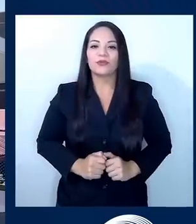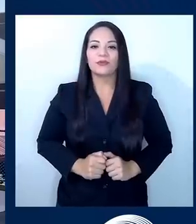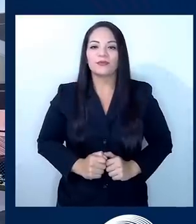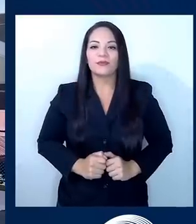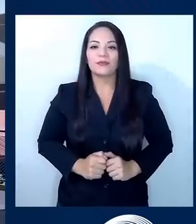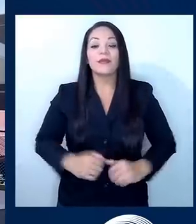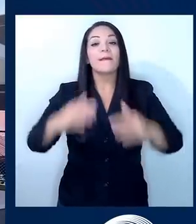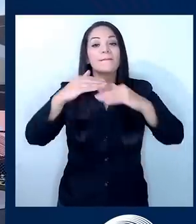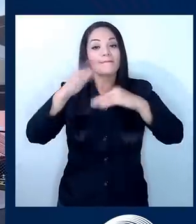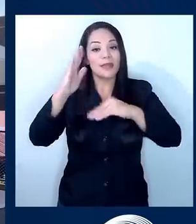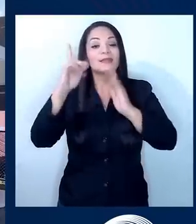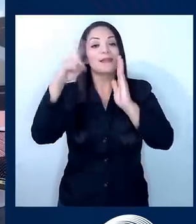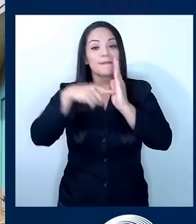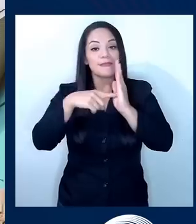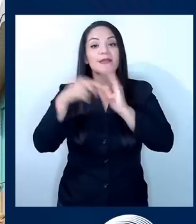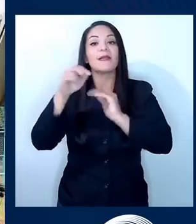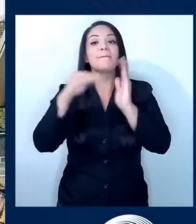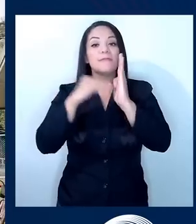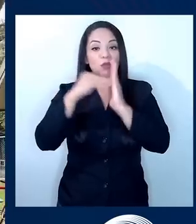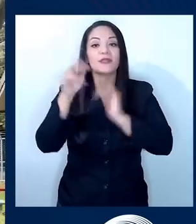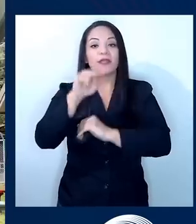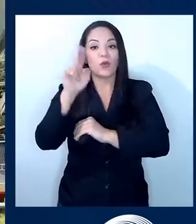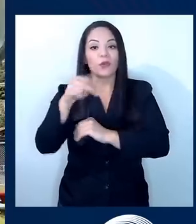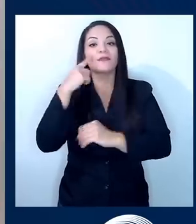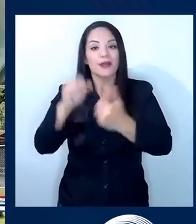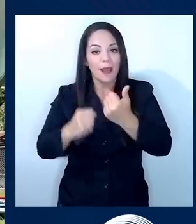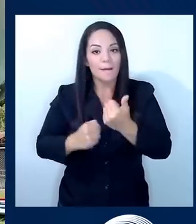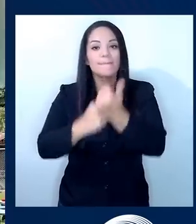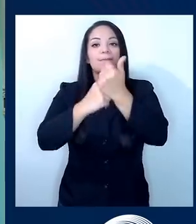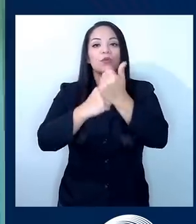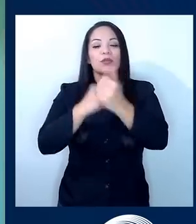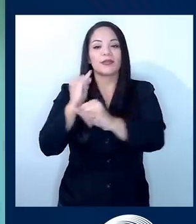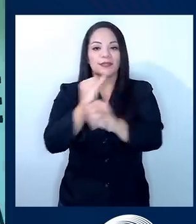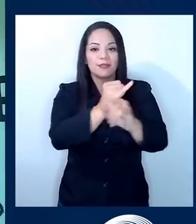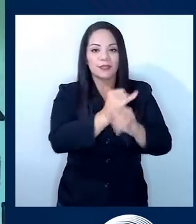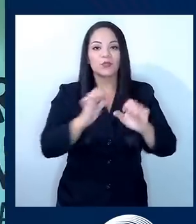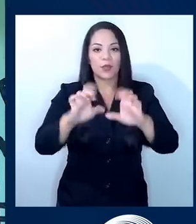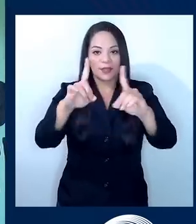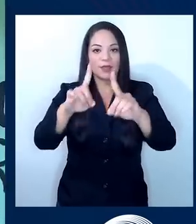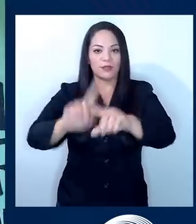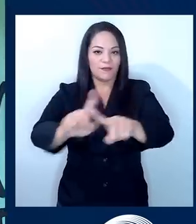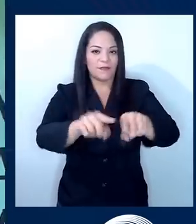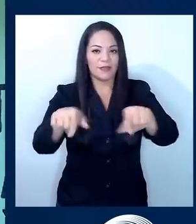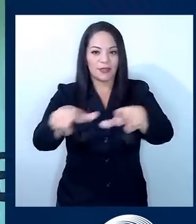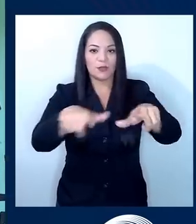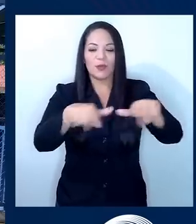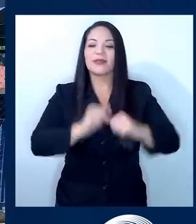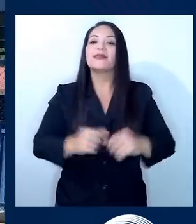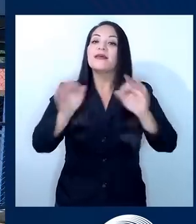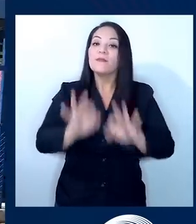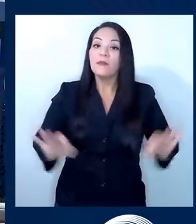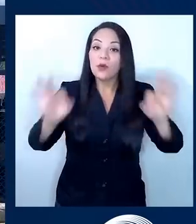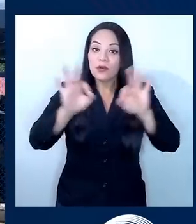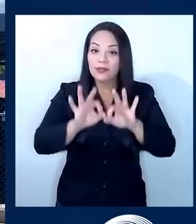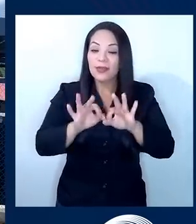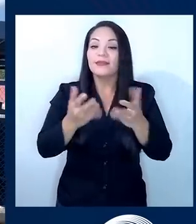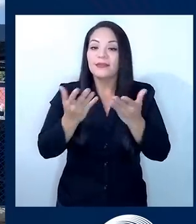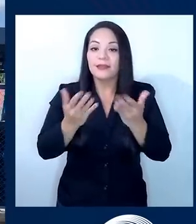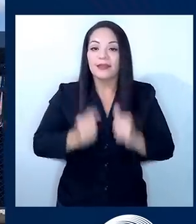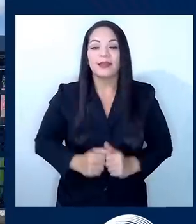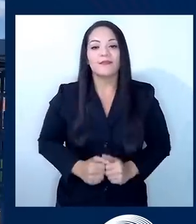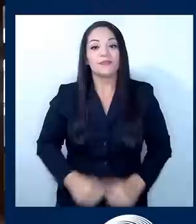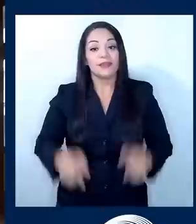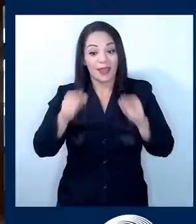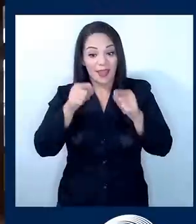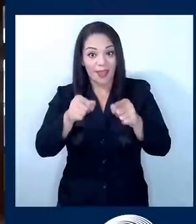más de mil millones de colones para apoyar a esos centros educativos. Lo más importante es que este